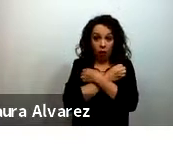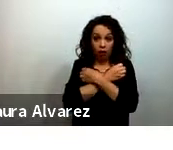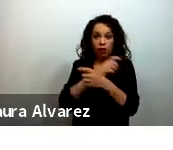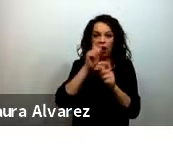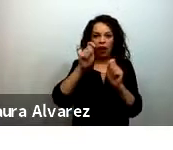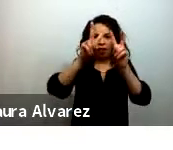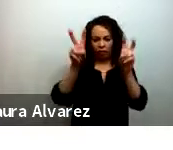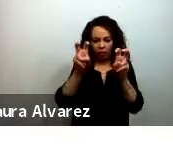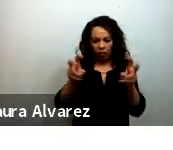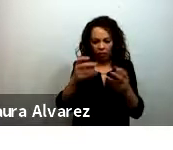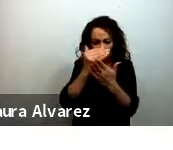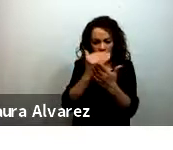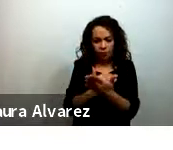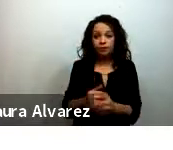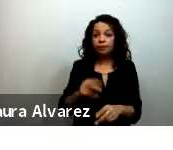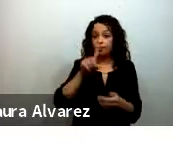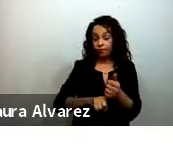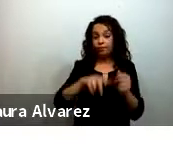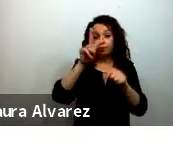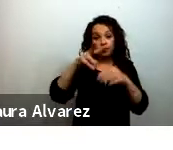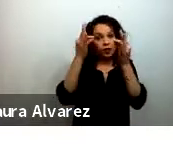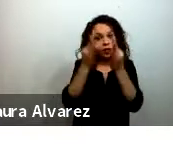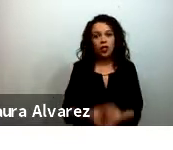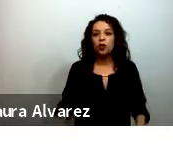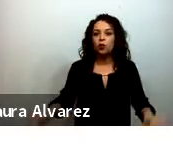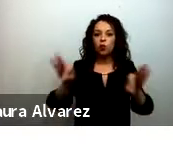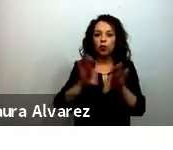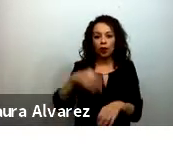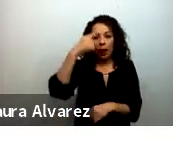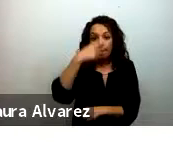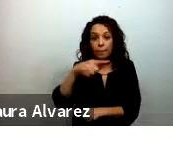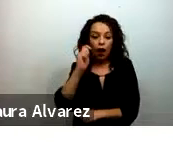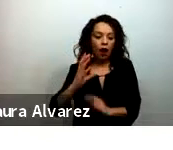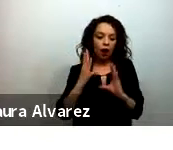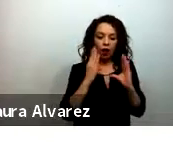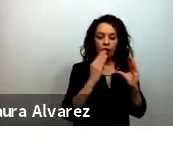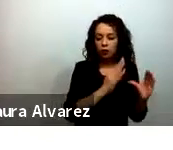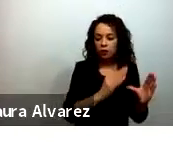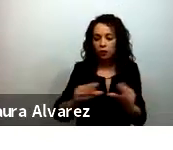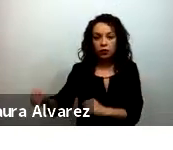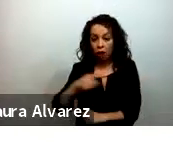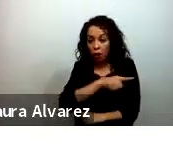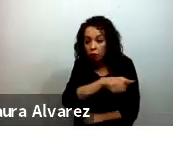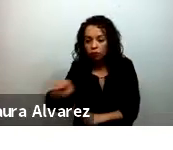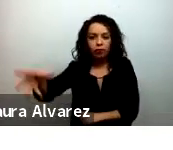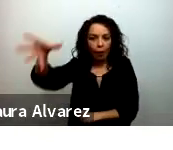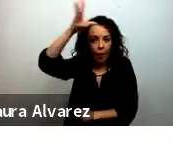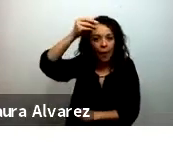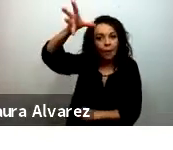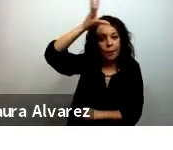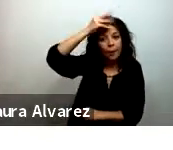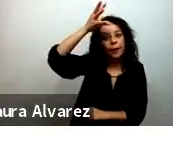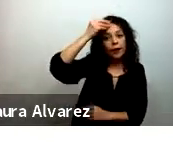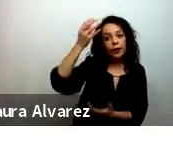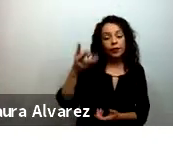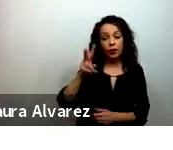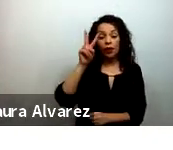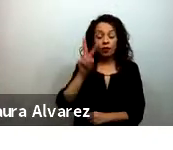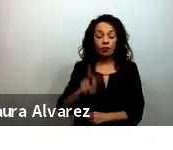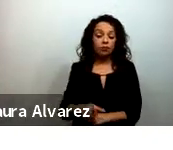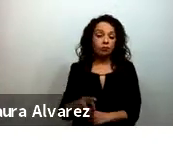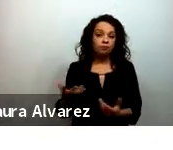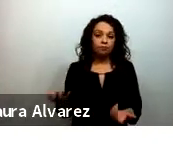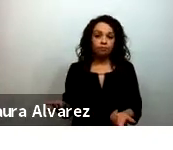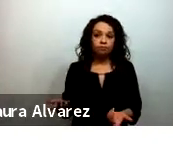dentro de lo que se enseña y que se aprende. Tenemos un momento realmente para